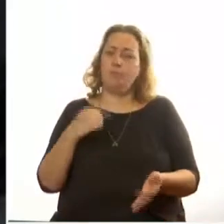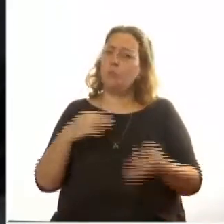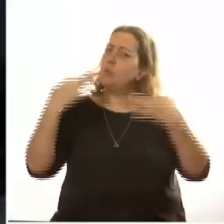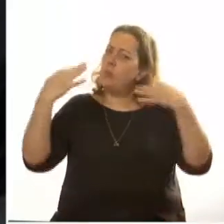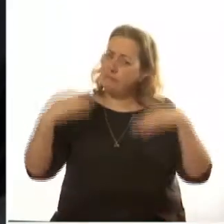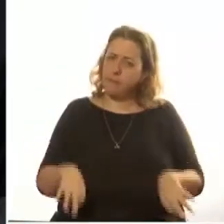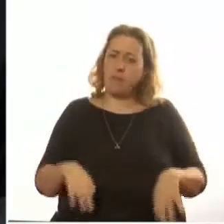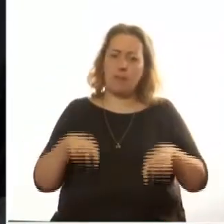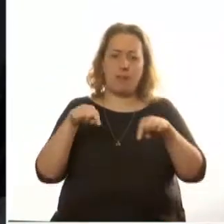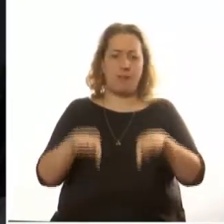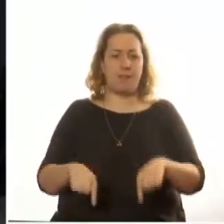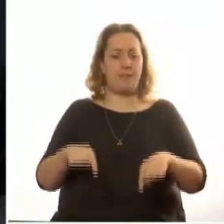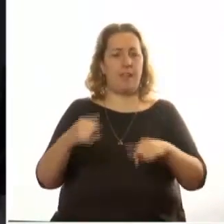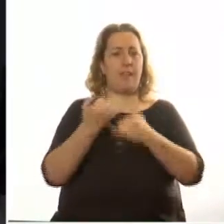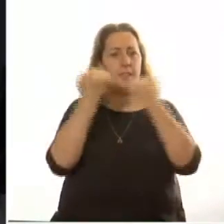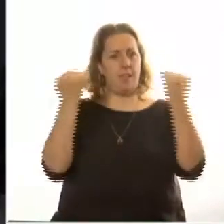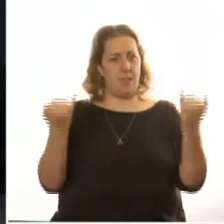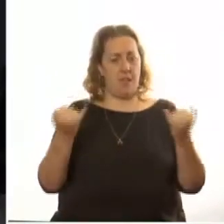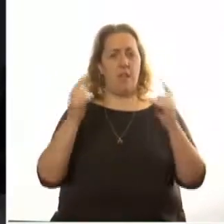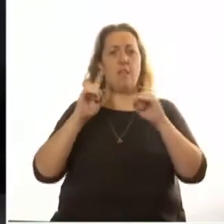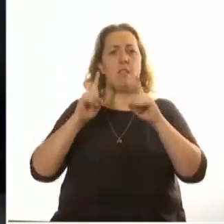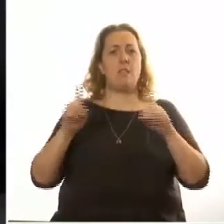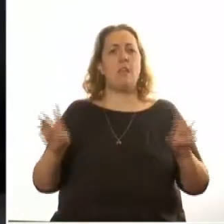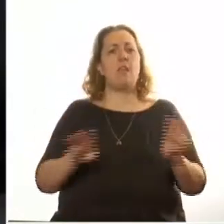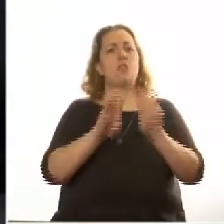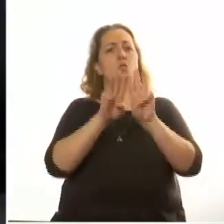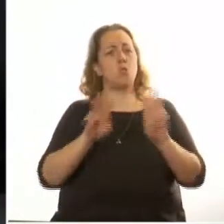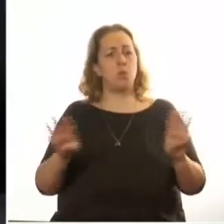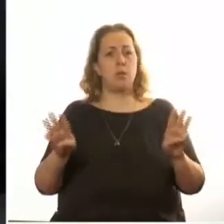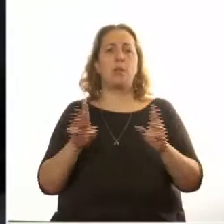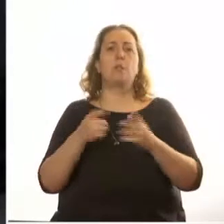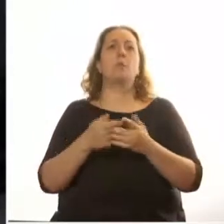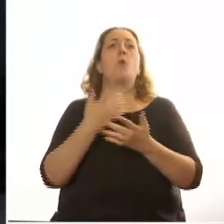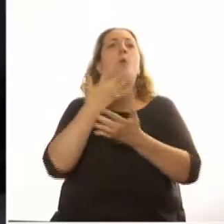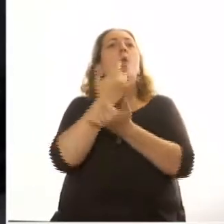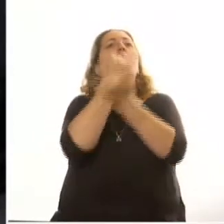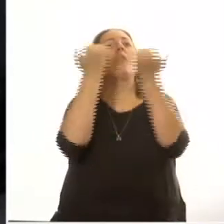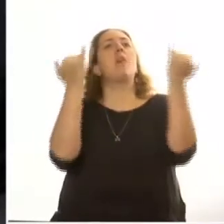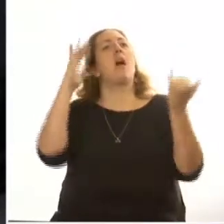en establecer este día como el día del recuerdo de la Shoah,